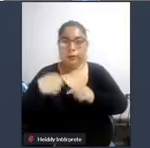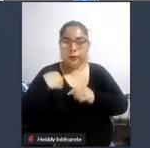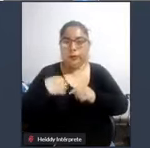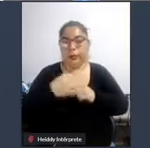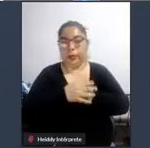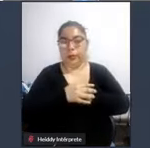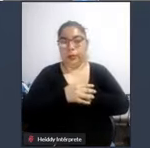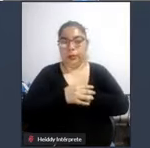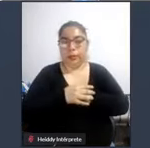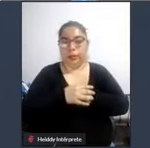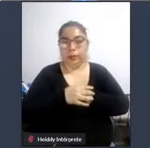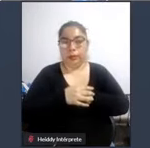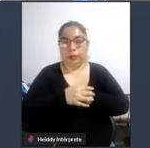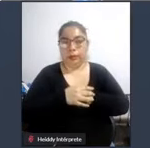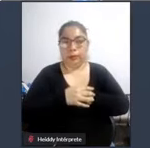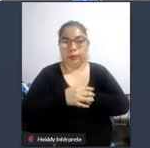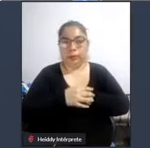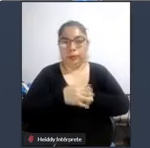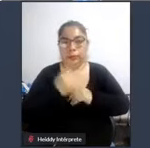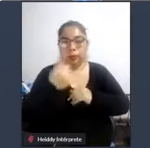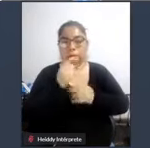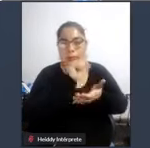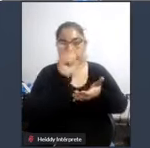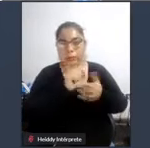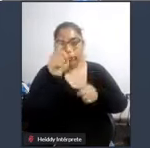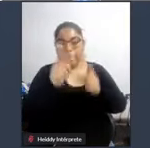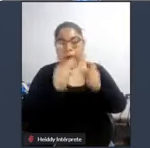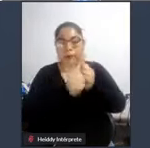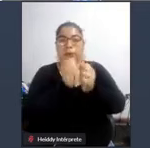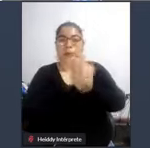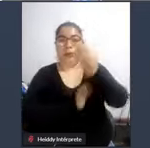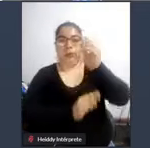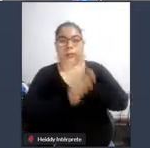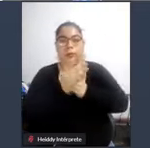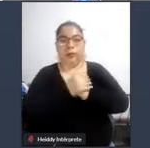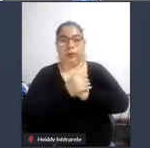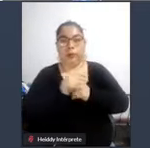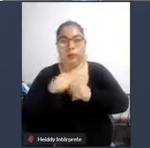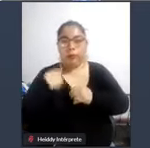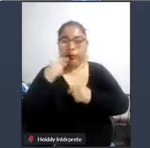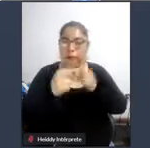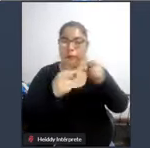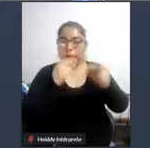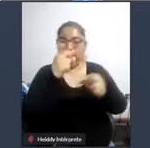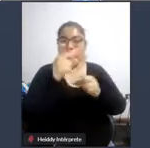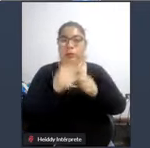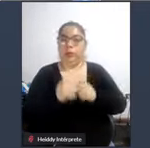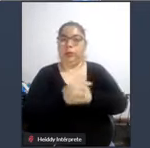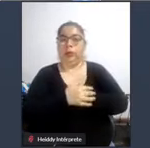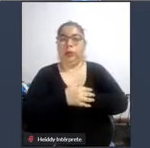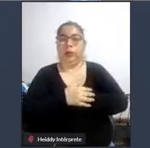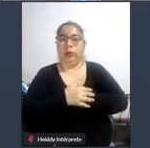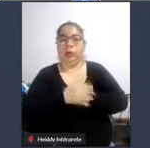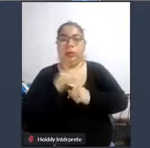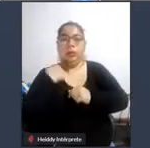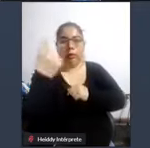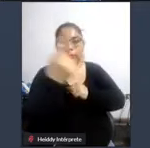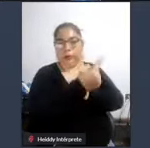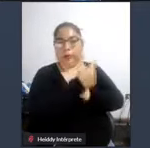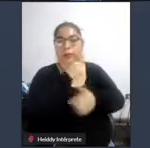un registro de personas con discapacidad que poco a poco podríamos hacerlo a nivel nacional